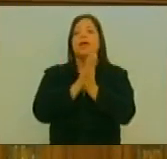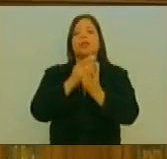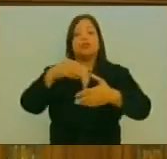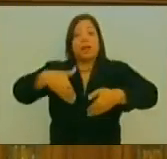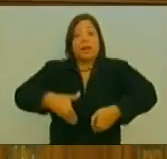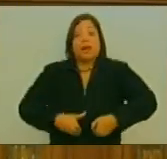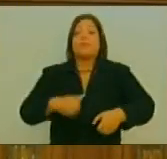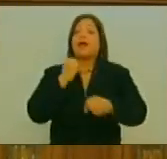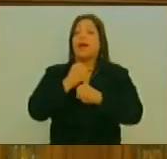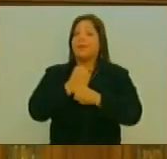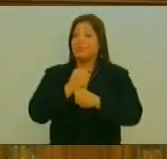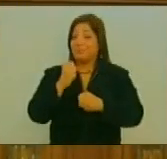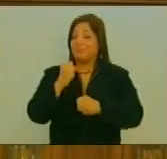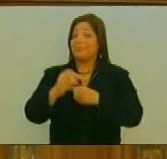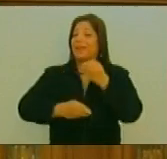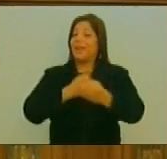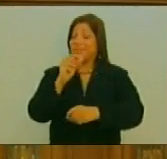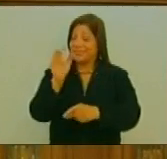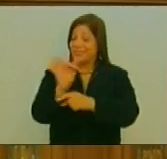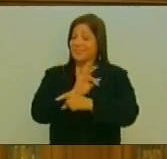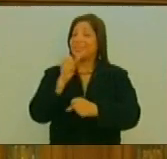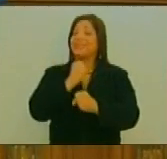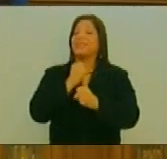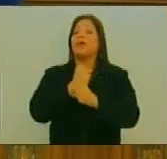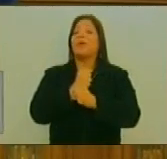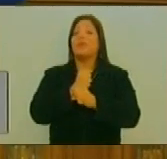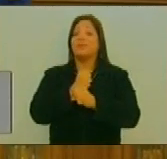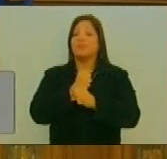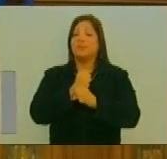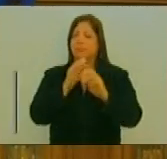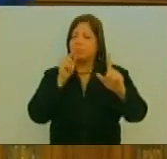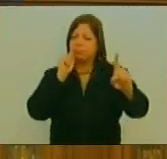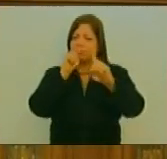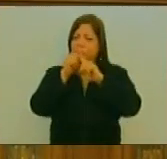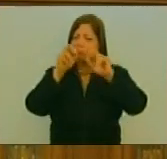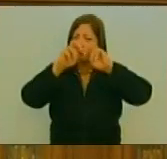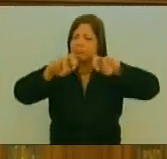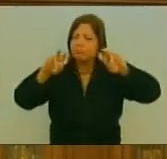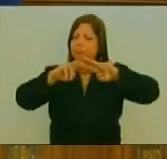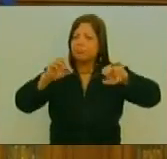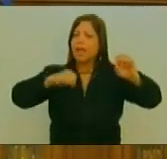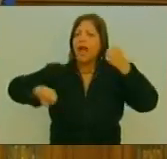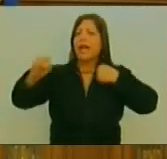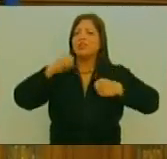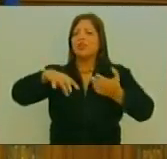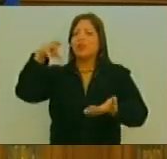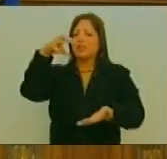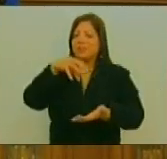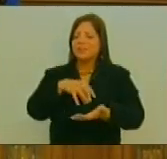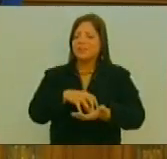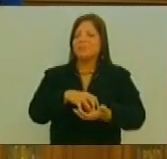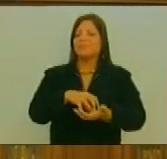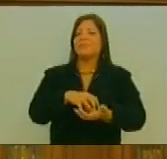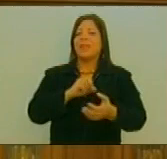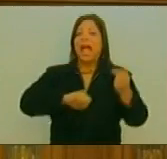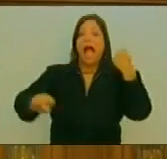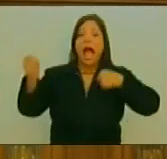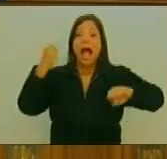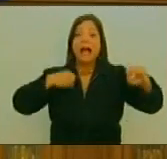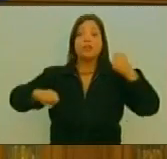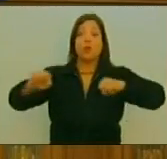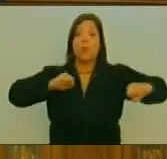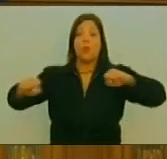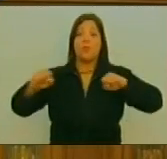Tiene esta asamblea Nacional Constituyente En la definición De acciones De Estado De acciones Que